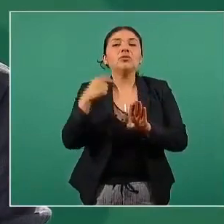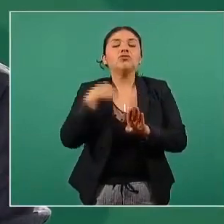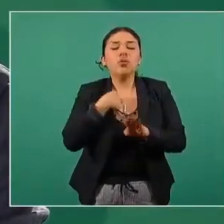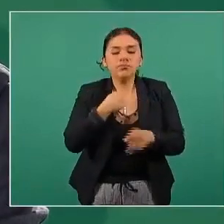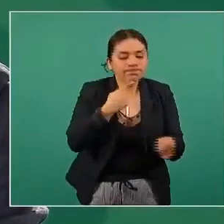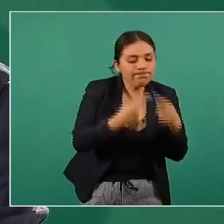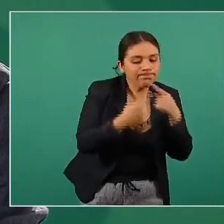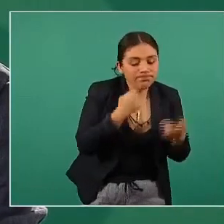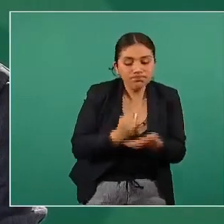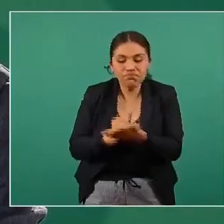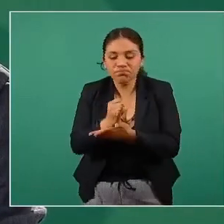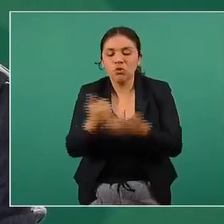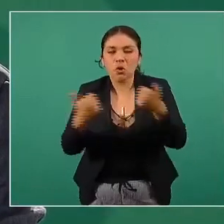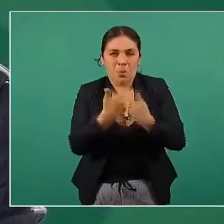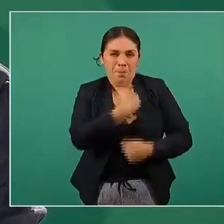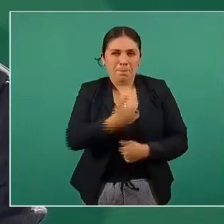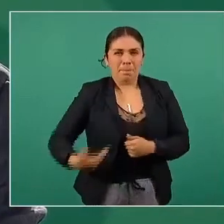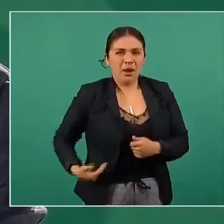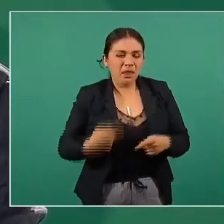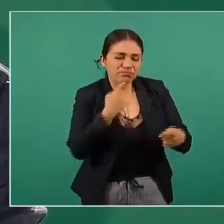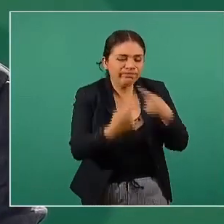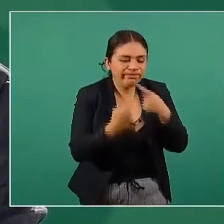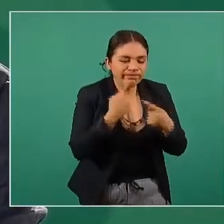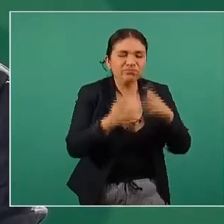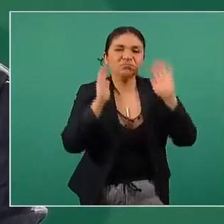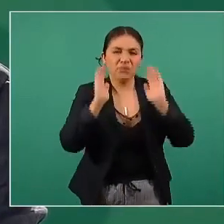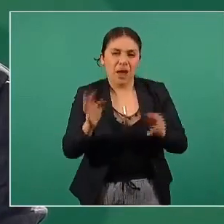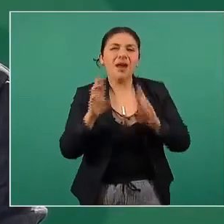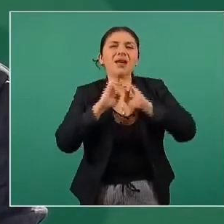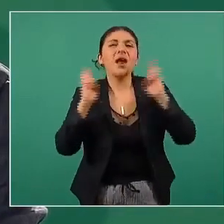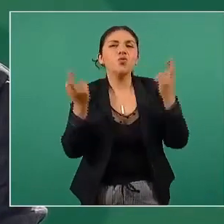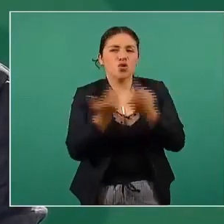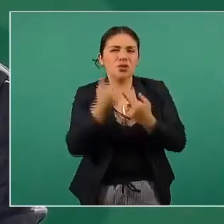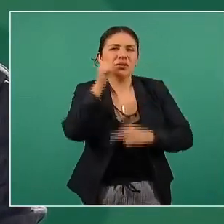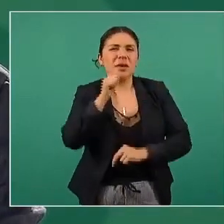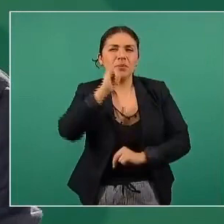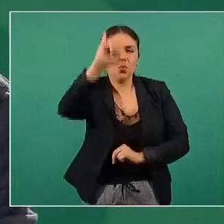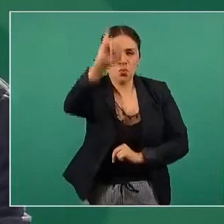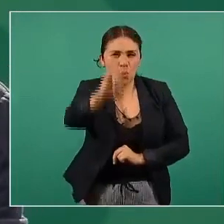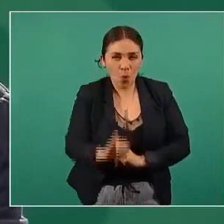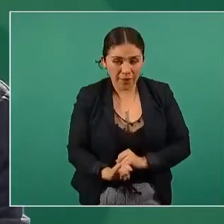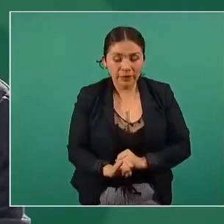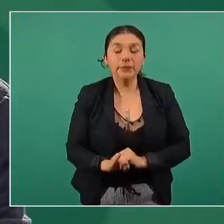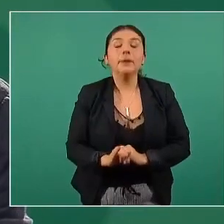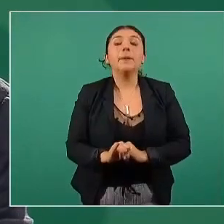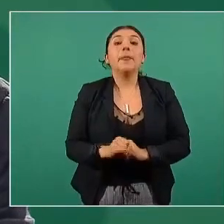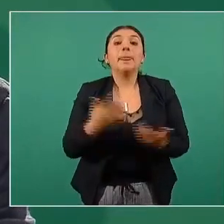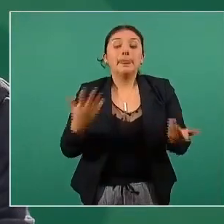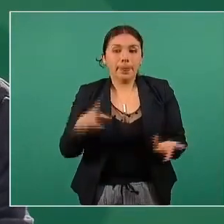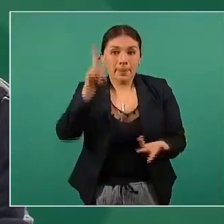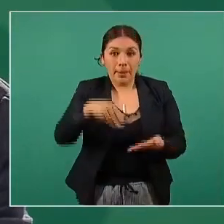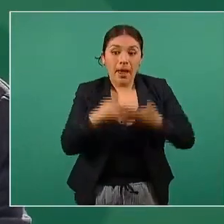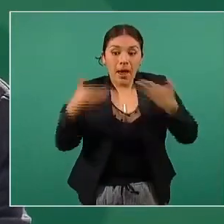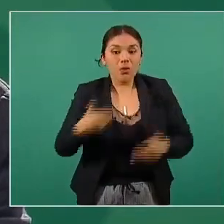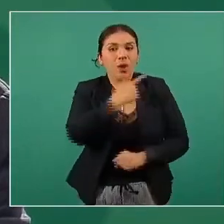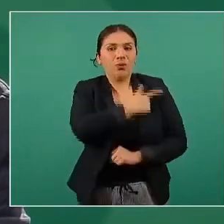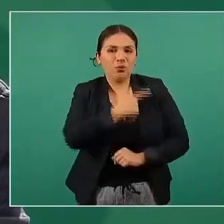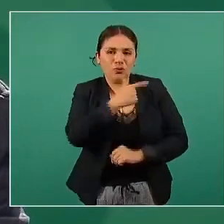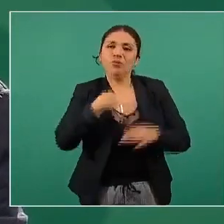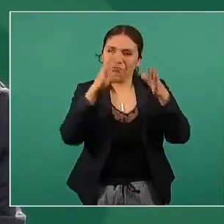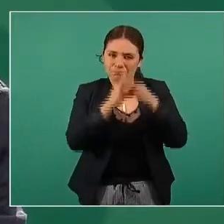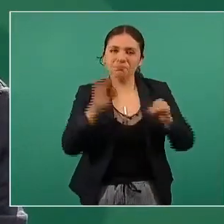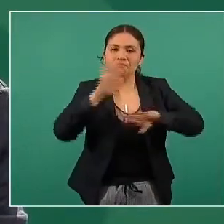la decisión con el presidente en la reunión de todos los jueves. Y con mucho gusto comentamos